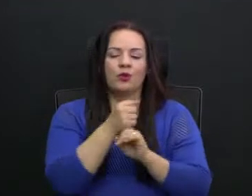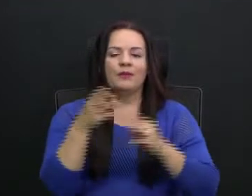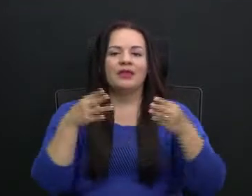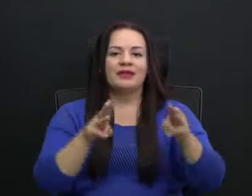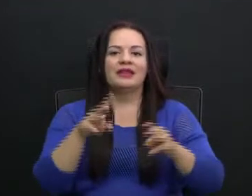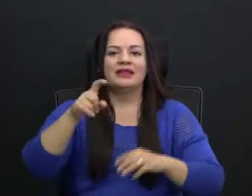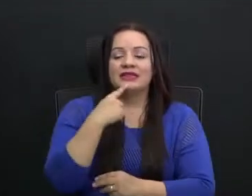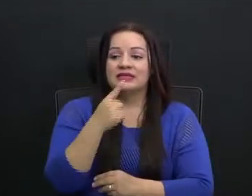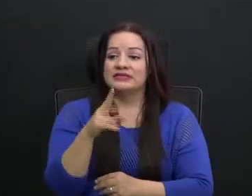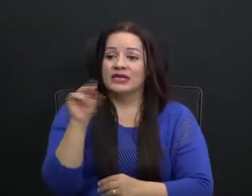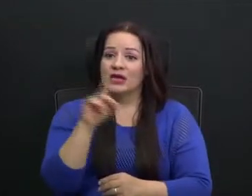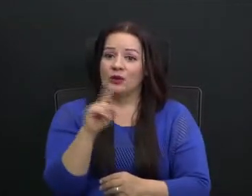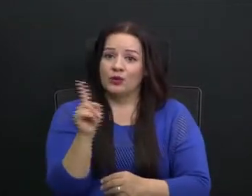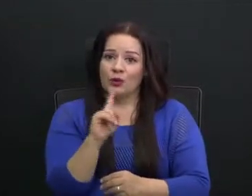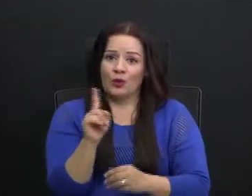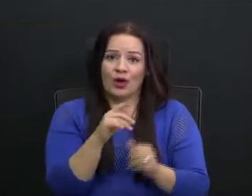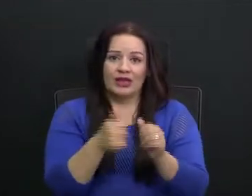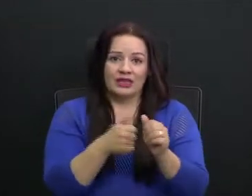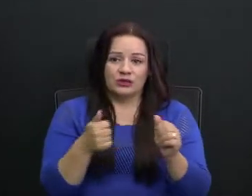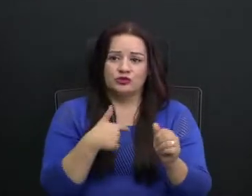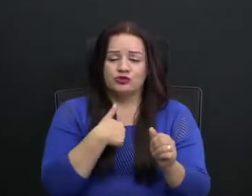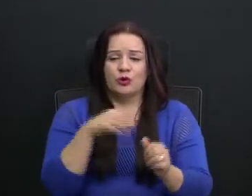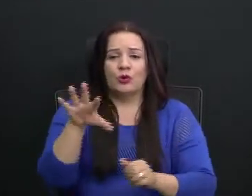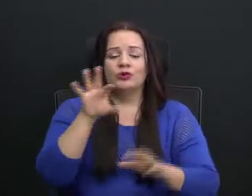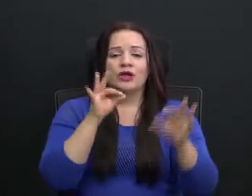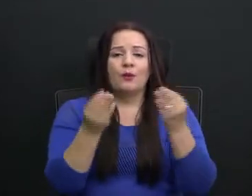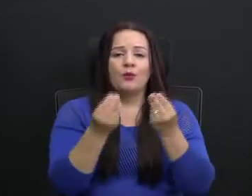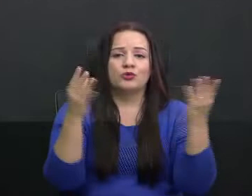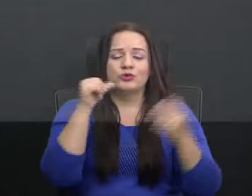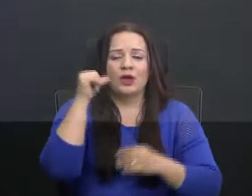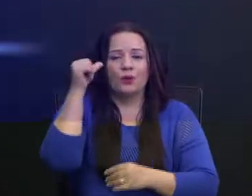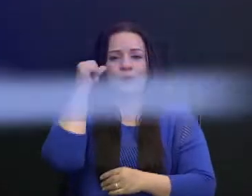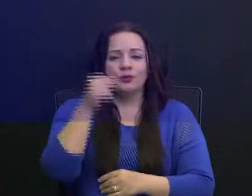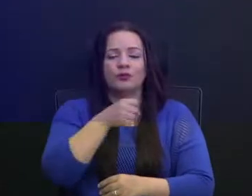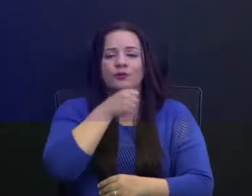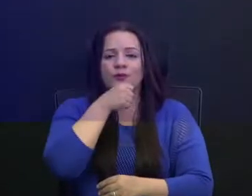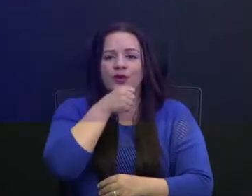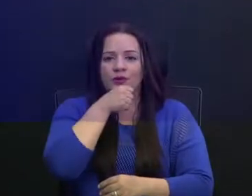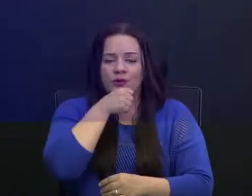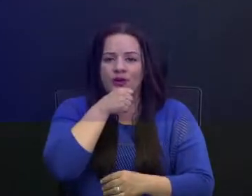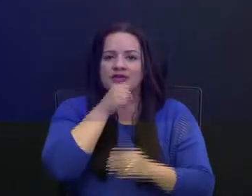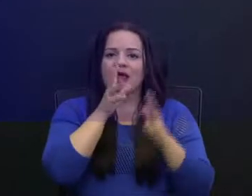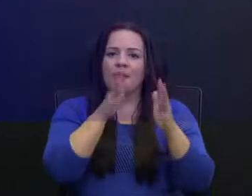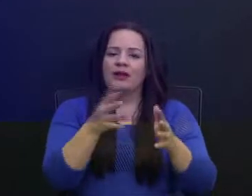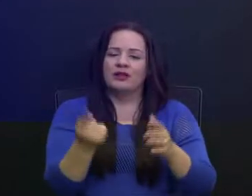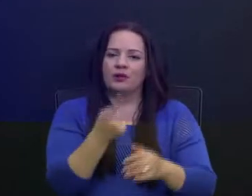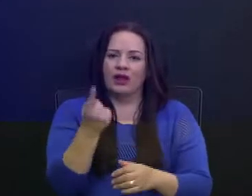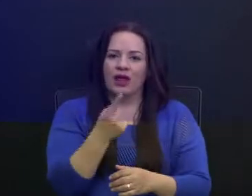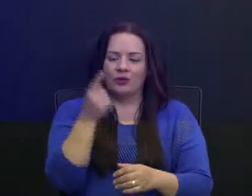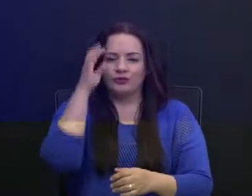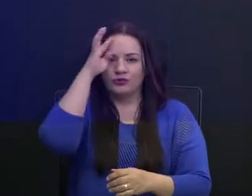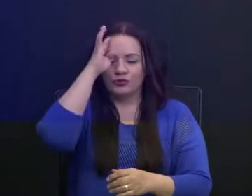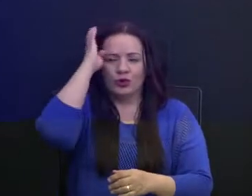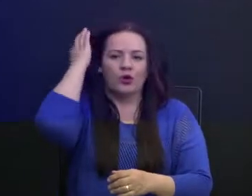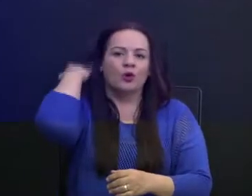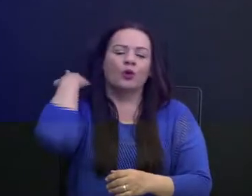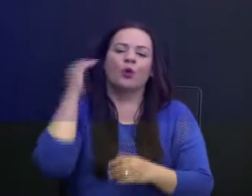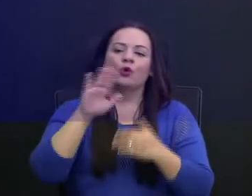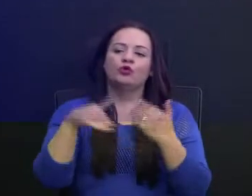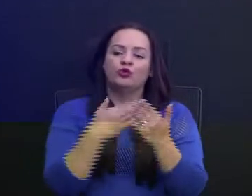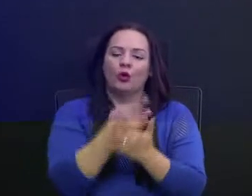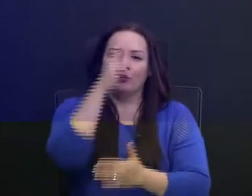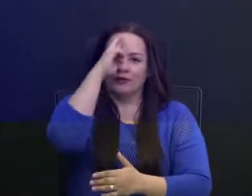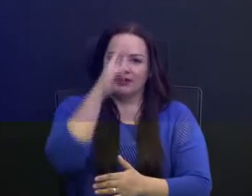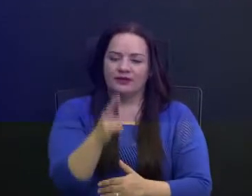evolución que estamos dando. A mí me parece que las estrategias que ha implementado el país a lo largo de los años han sido muy efectivas. De hecho, tenemos uno de los